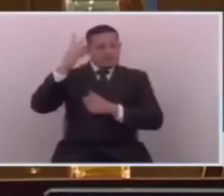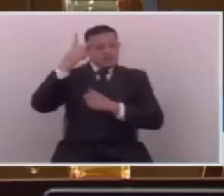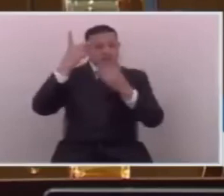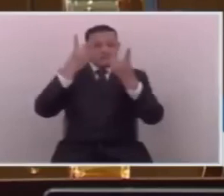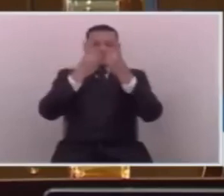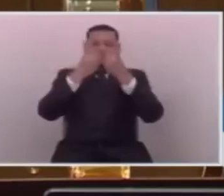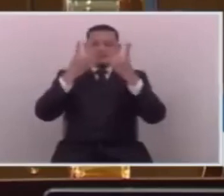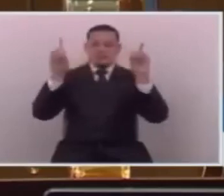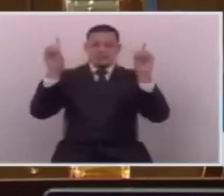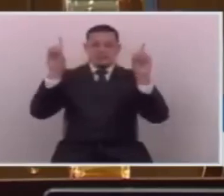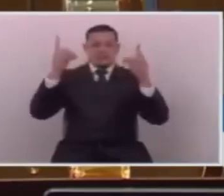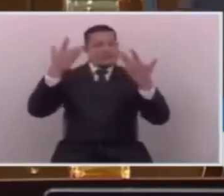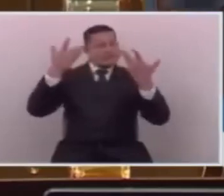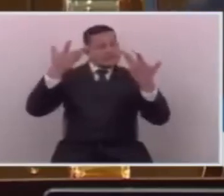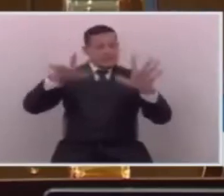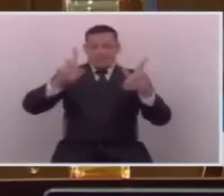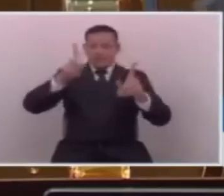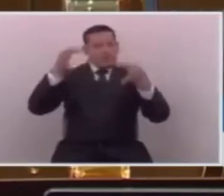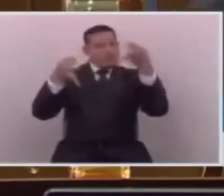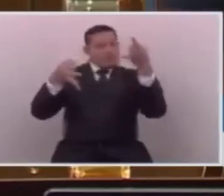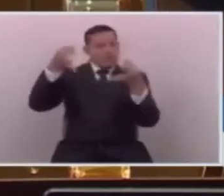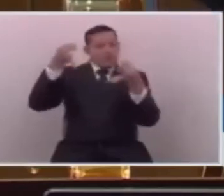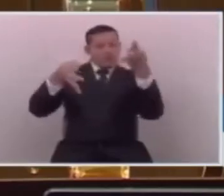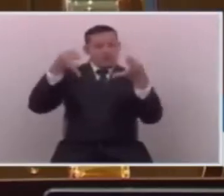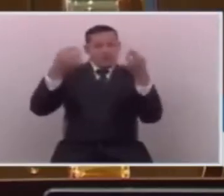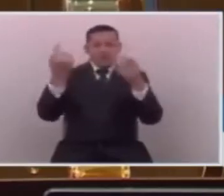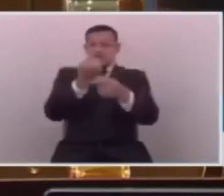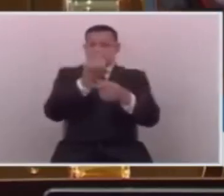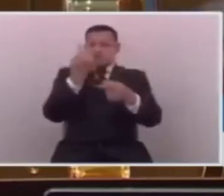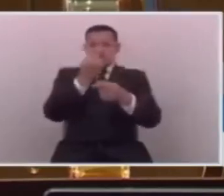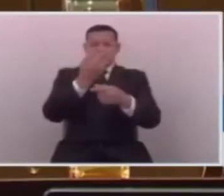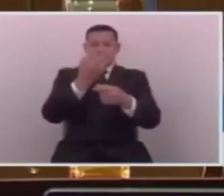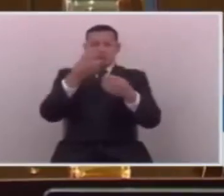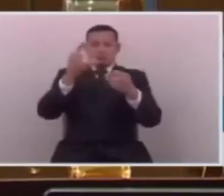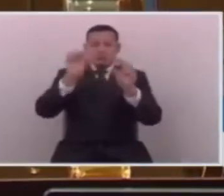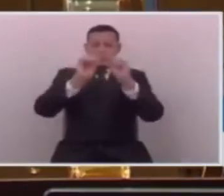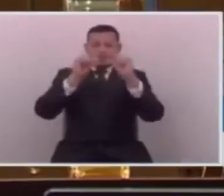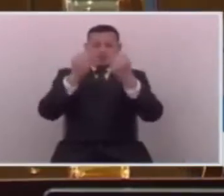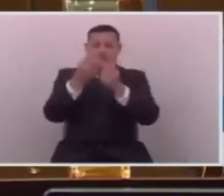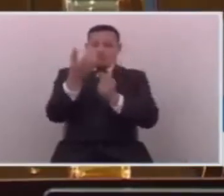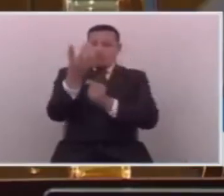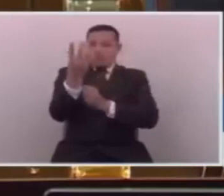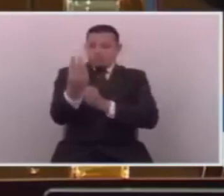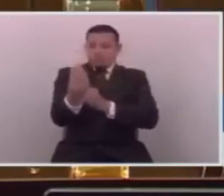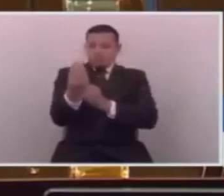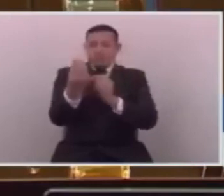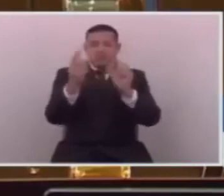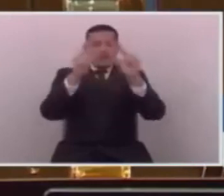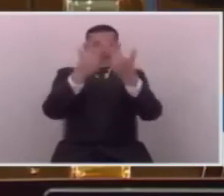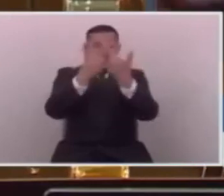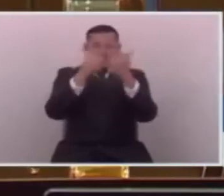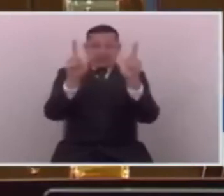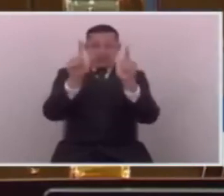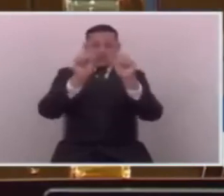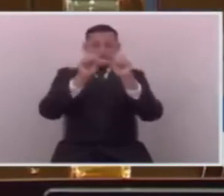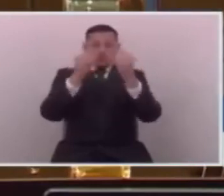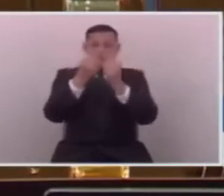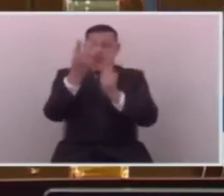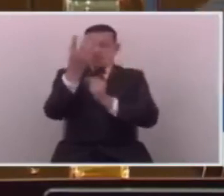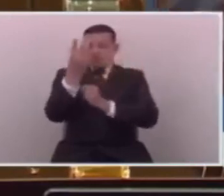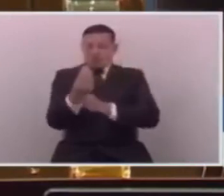de democracia. Ya no esa justicia que era solamente para ellos. Esa libertad que era solamente para ellos.